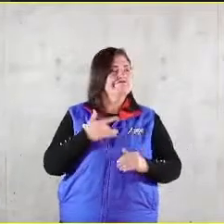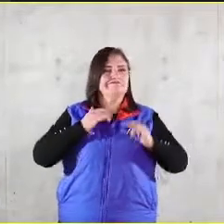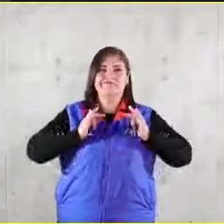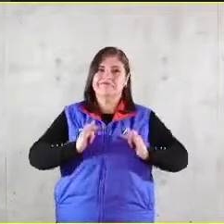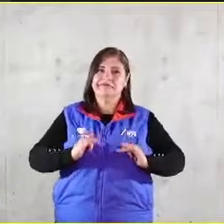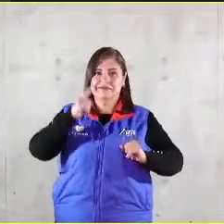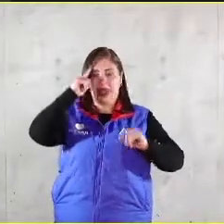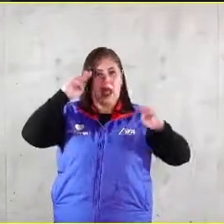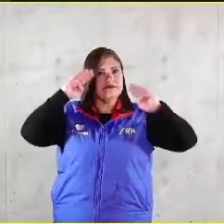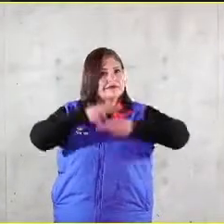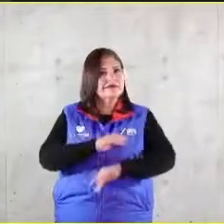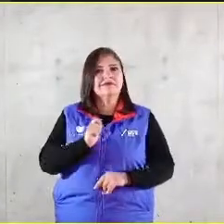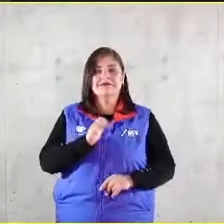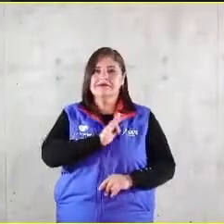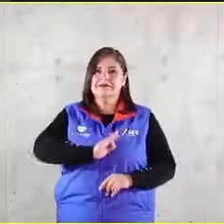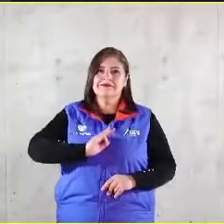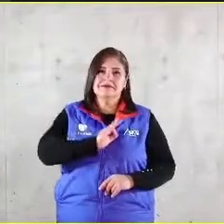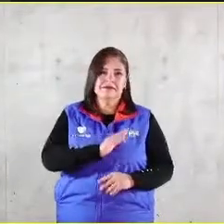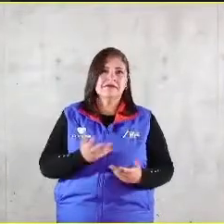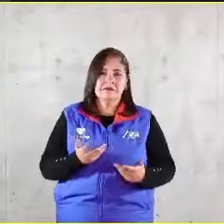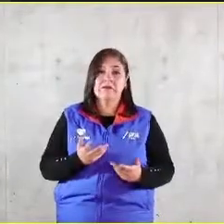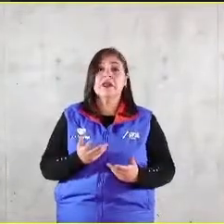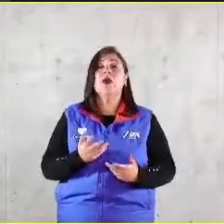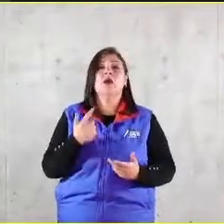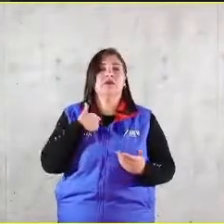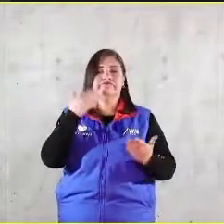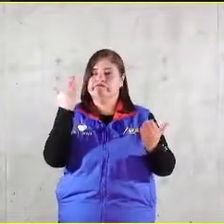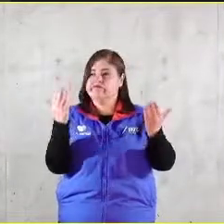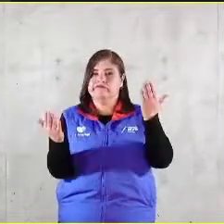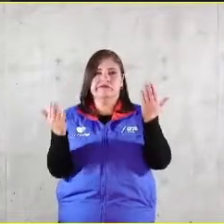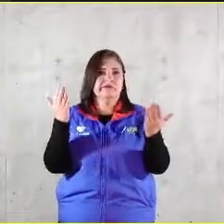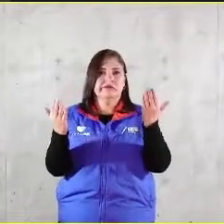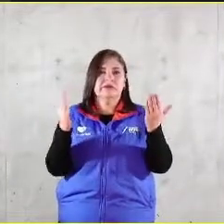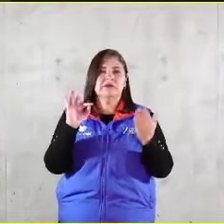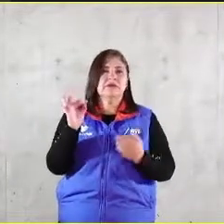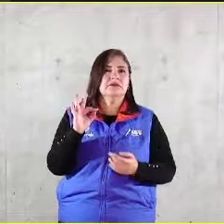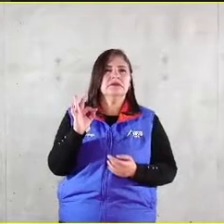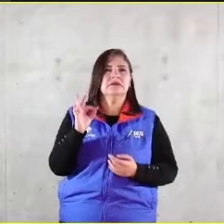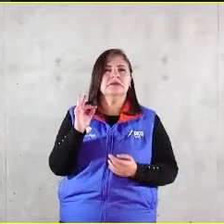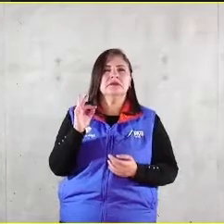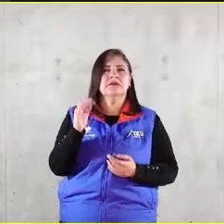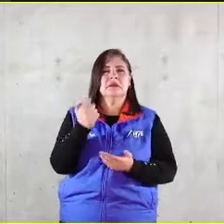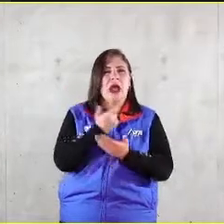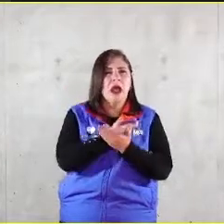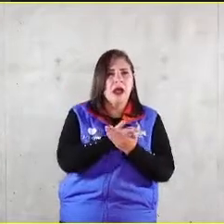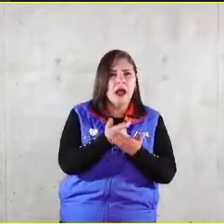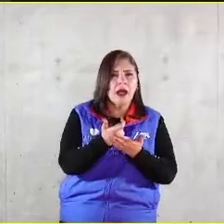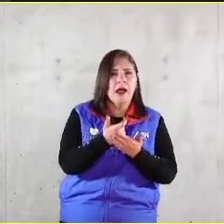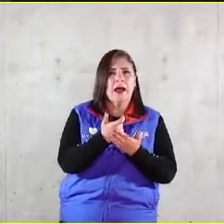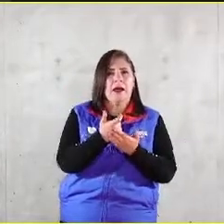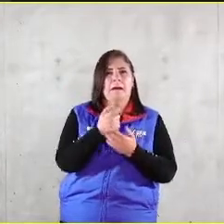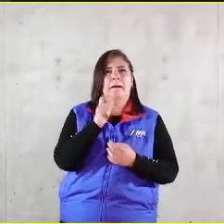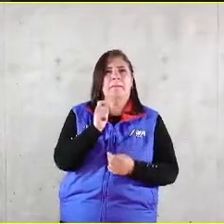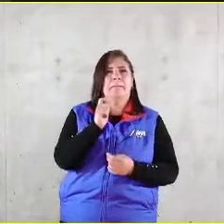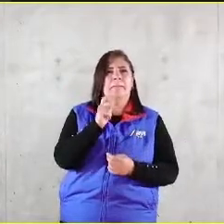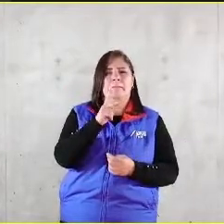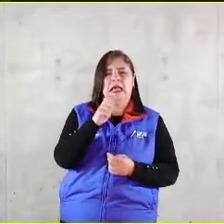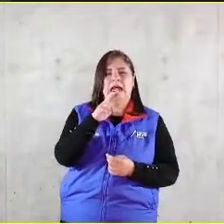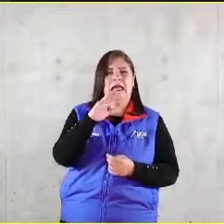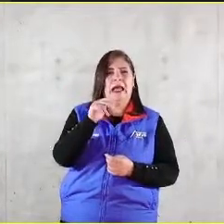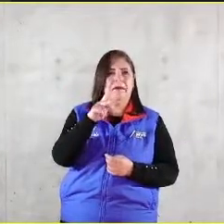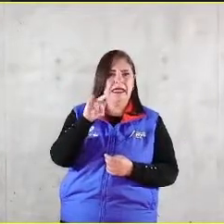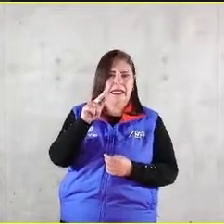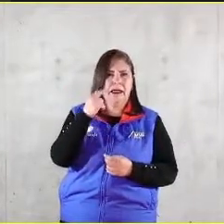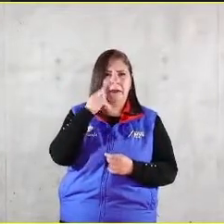ser feliz. Cuando uno compara, por ejemplo, ingreso bruto per cápita, que es lo que tienen aquí